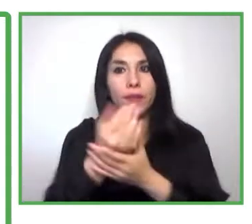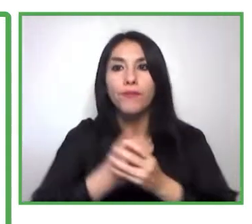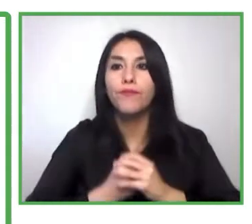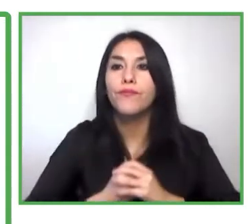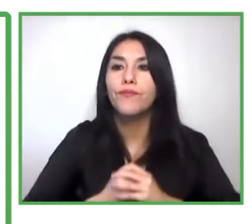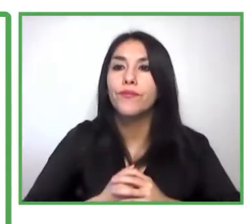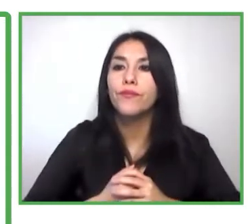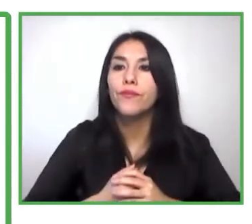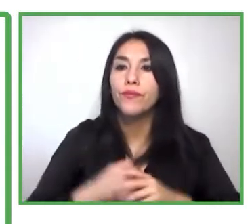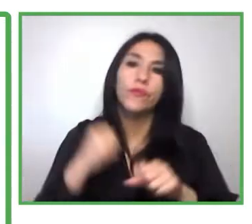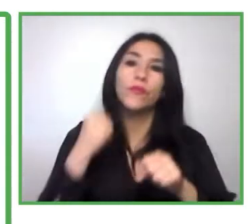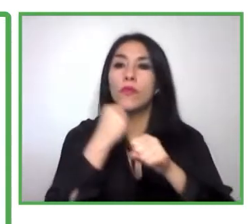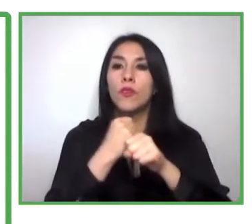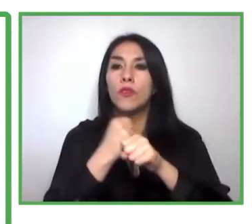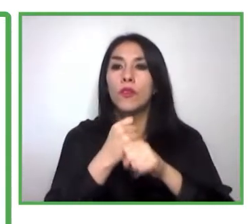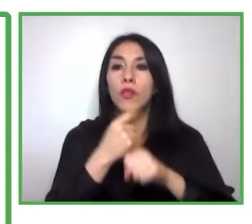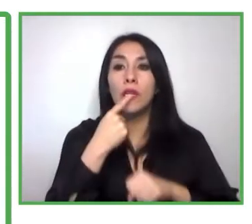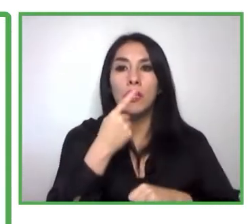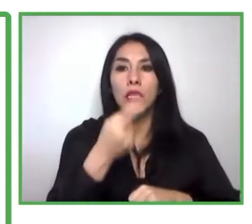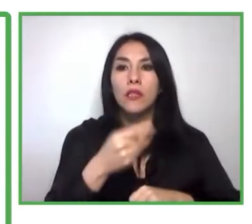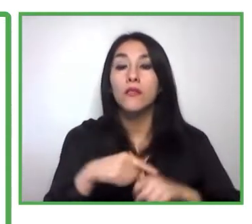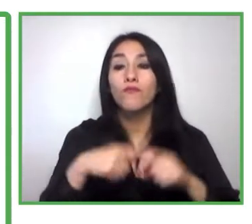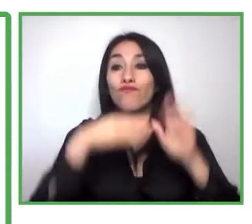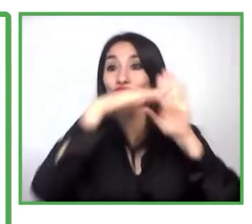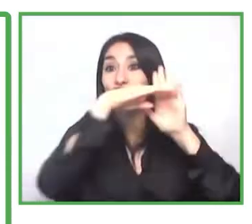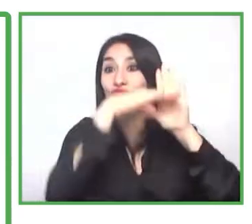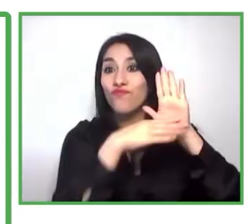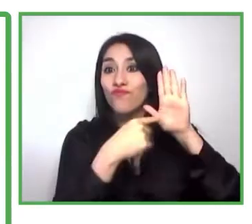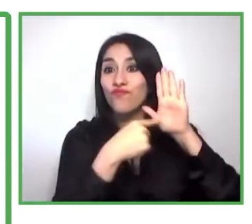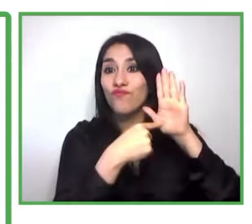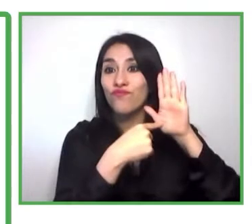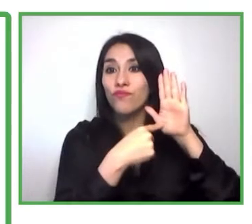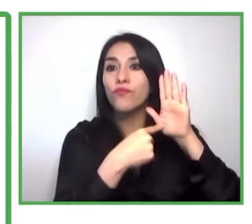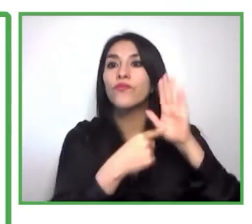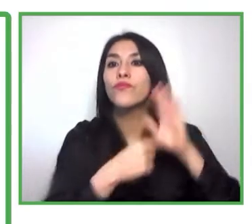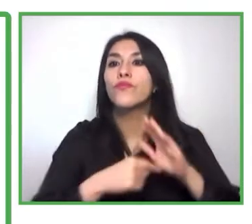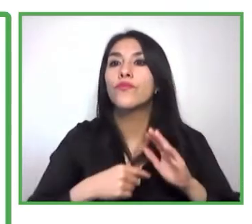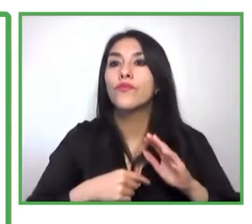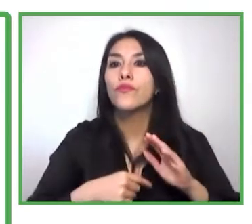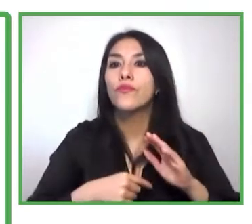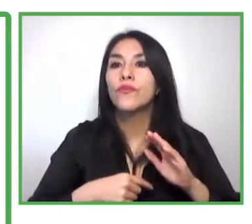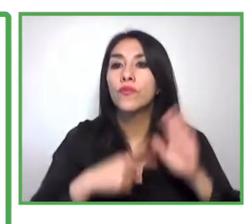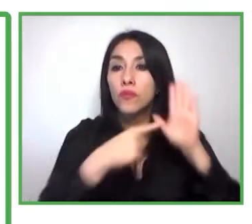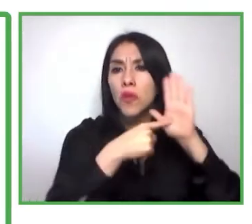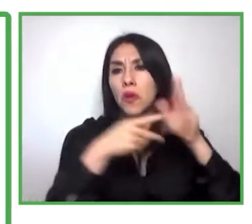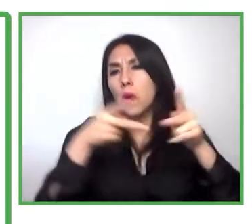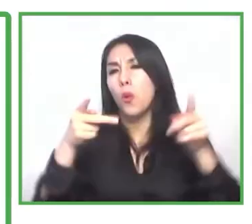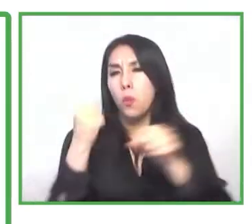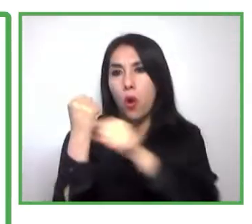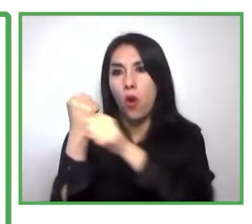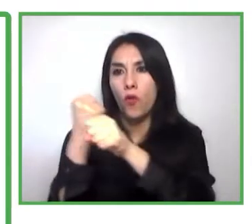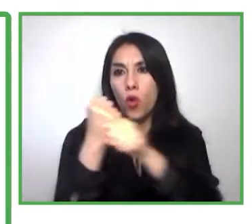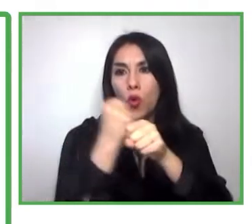puestos de trabajo y 5.000 habían sido generados después de Ocon bajo la Ley de Inclusión Laboral.